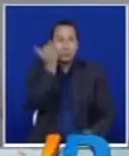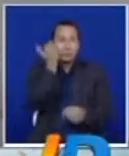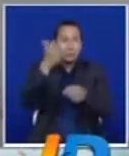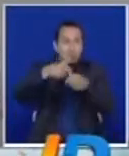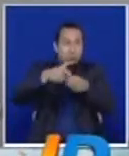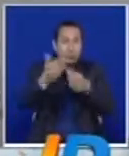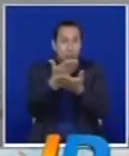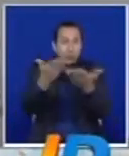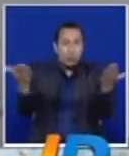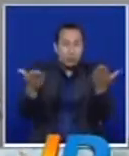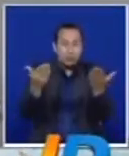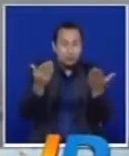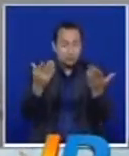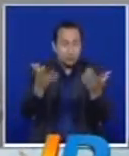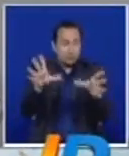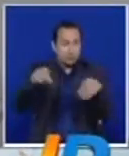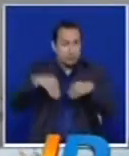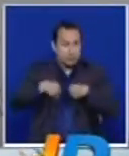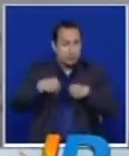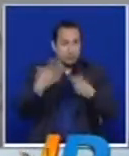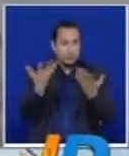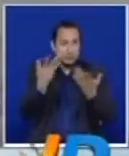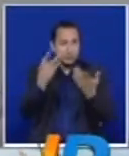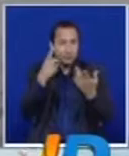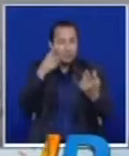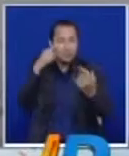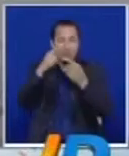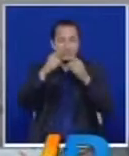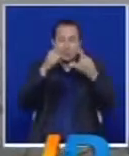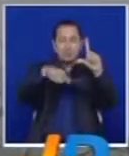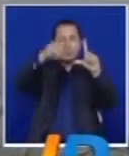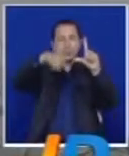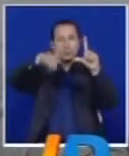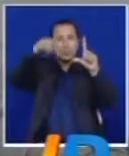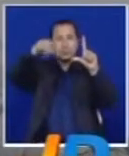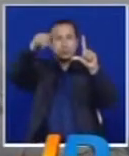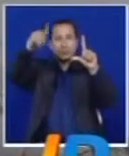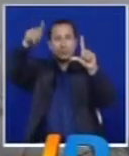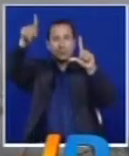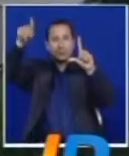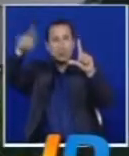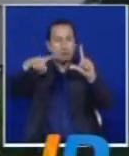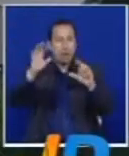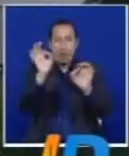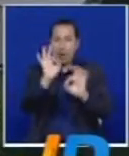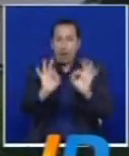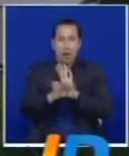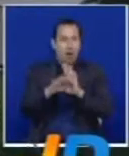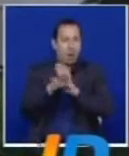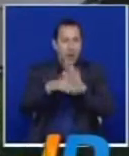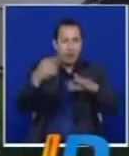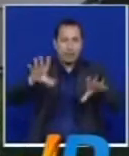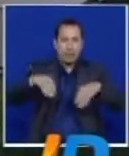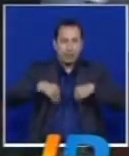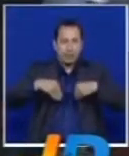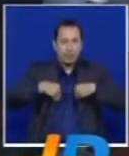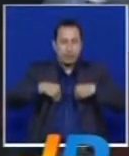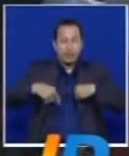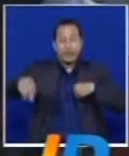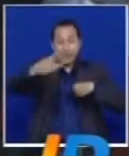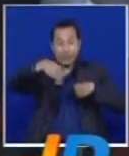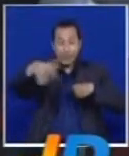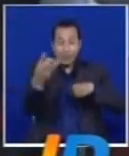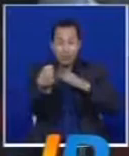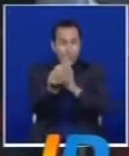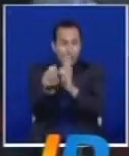estamos dispuestos a aceptar esas metas porque no vamos a poner en duda la seguridad de los vuelos. Y la mayor productividad que ellos quieren